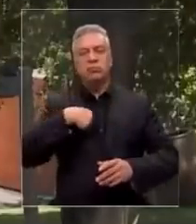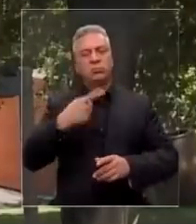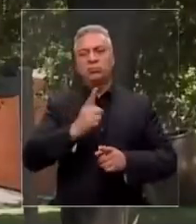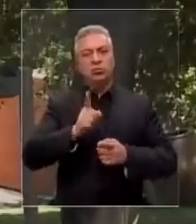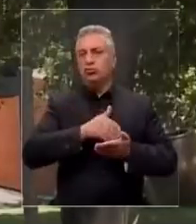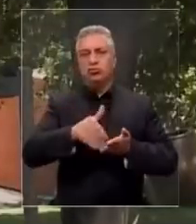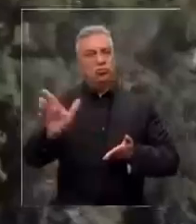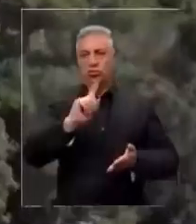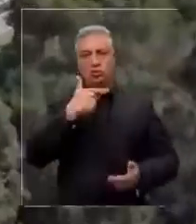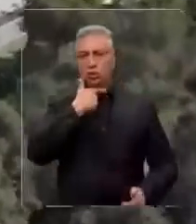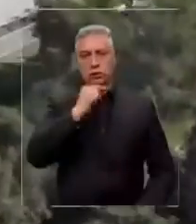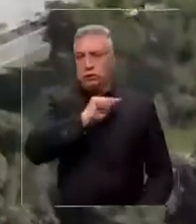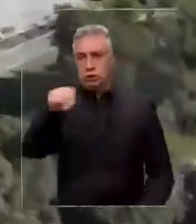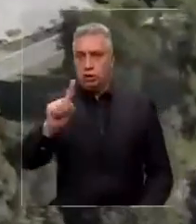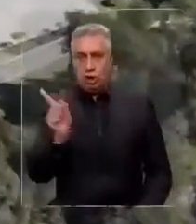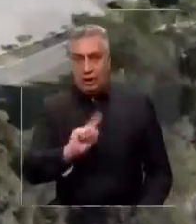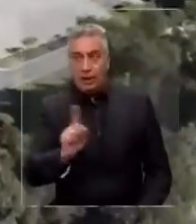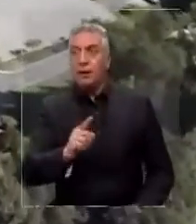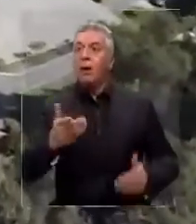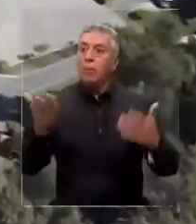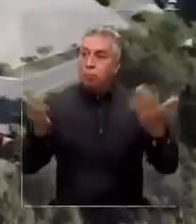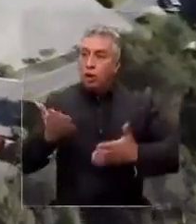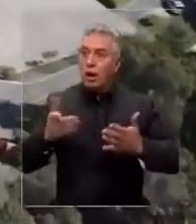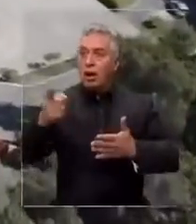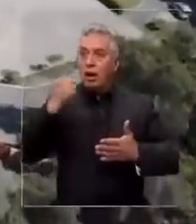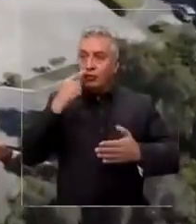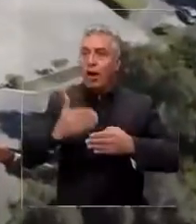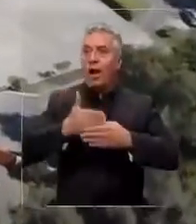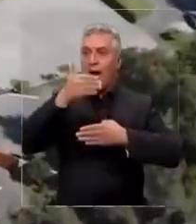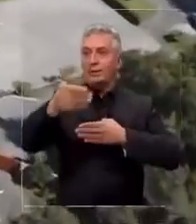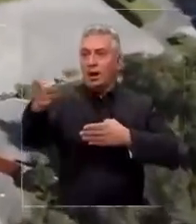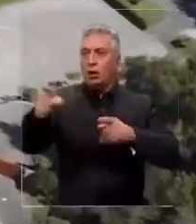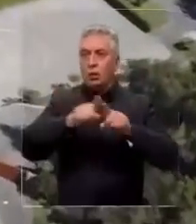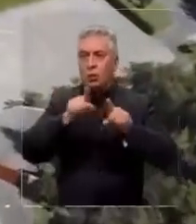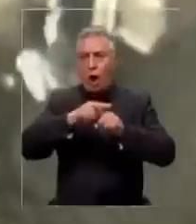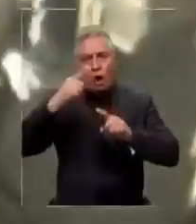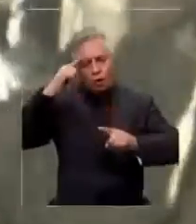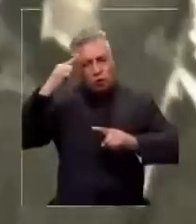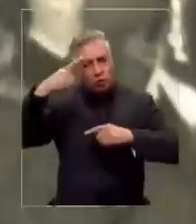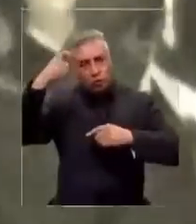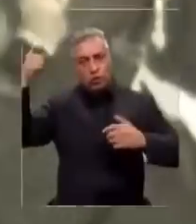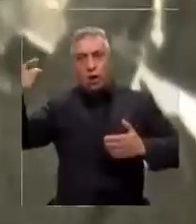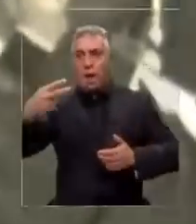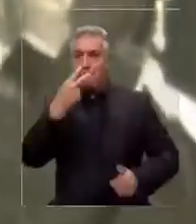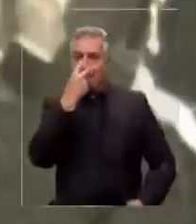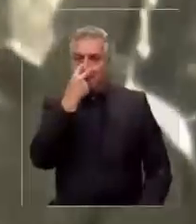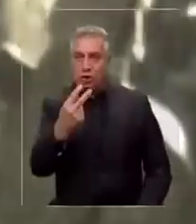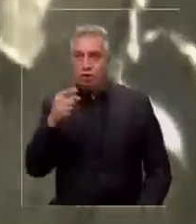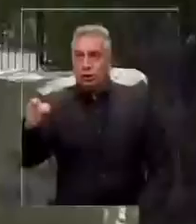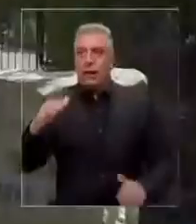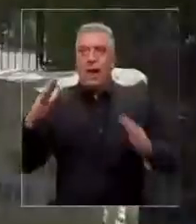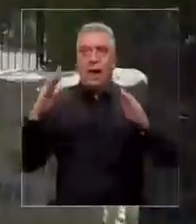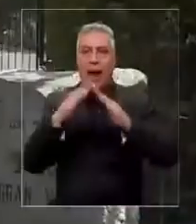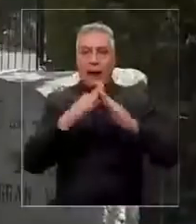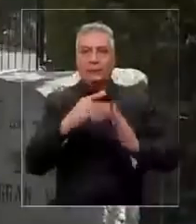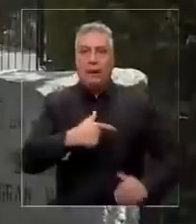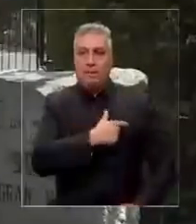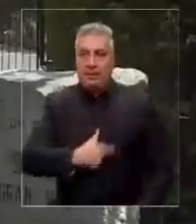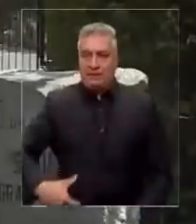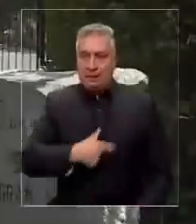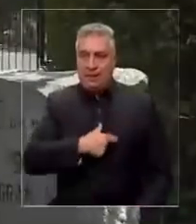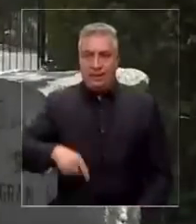ocupaban sus antecesores, ubicada atrás de la que serían los sueños de Pinochet, la Casa de los Presidentes, hoy